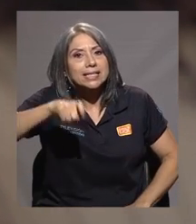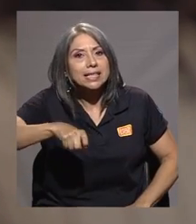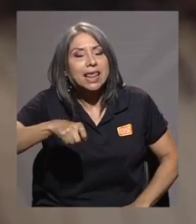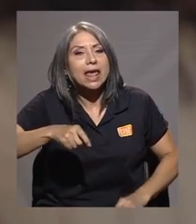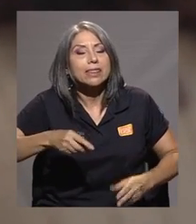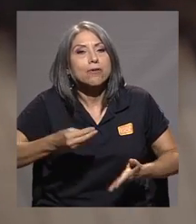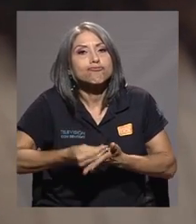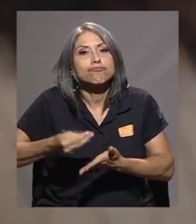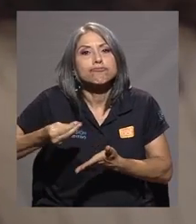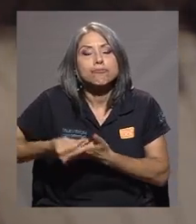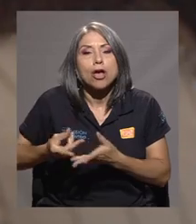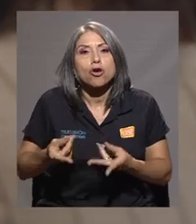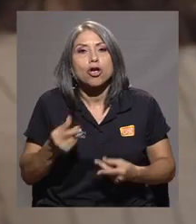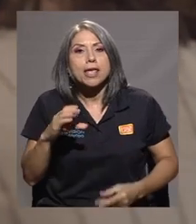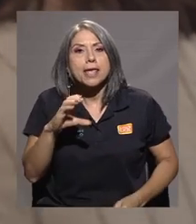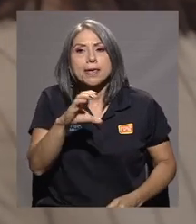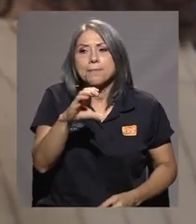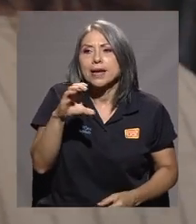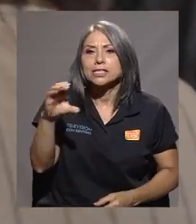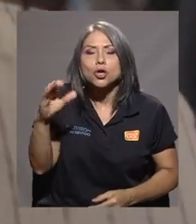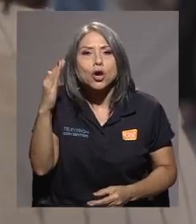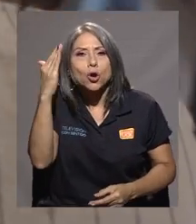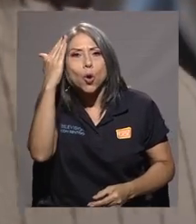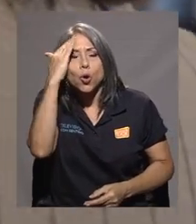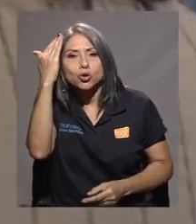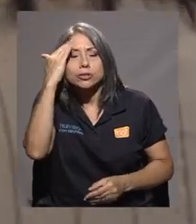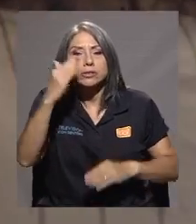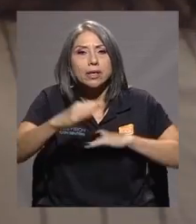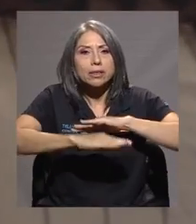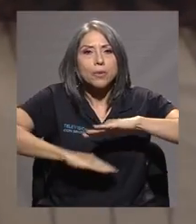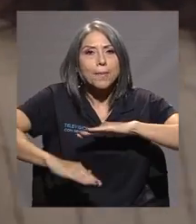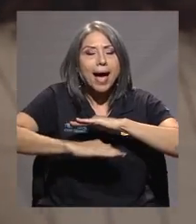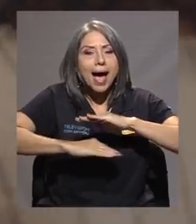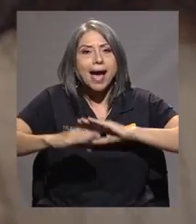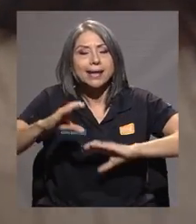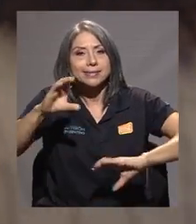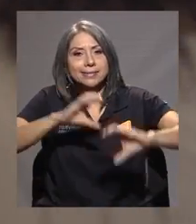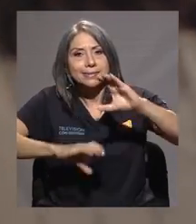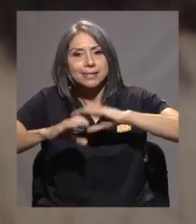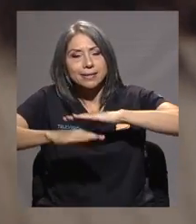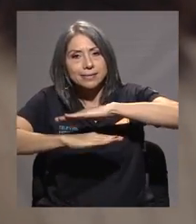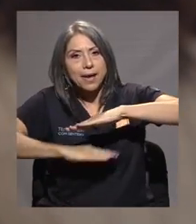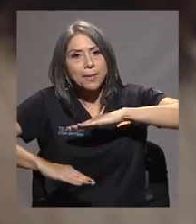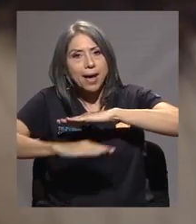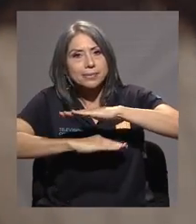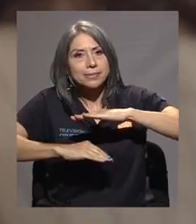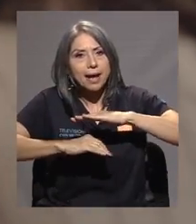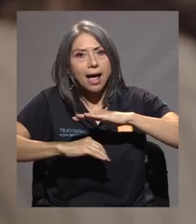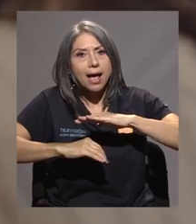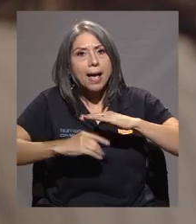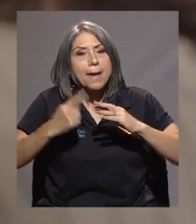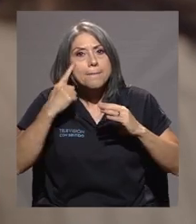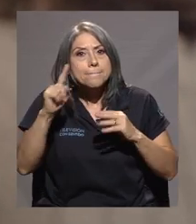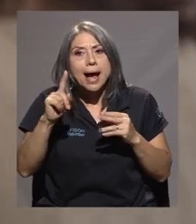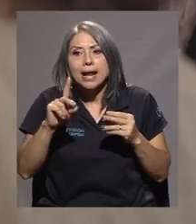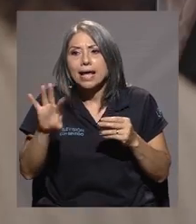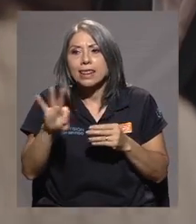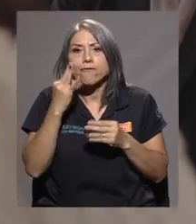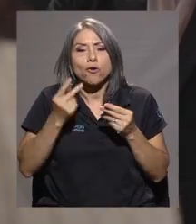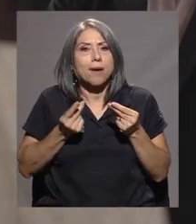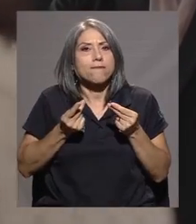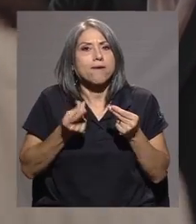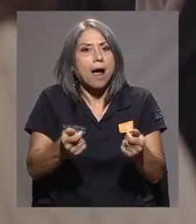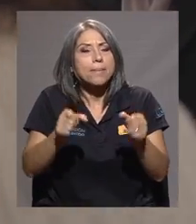de una inversión en conocimientos básicos y en ciencia básica para poder reaccionar